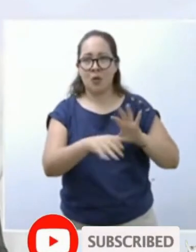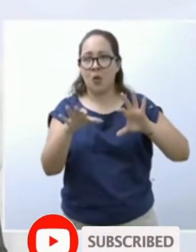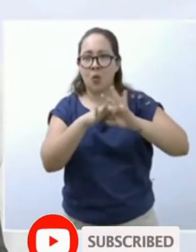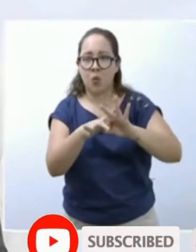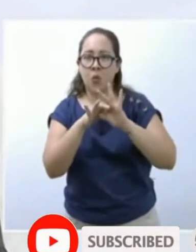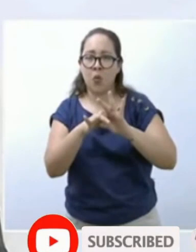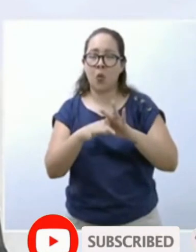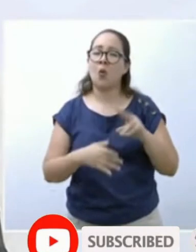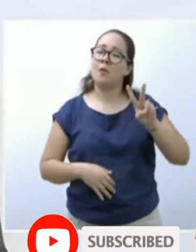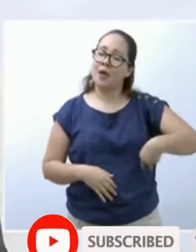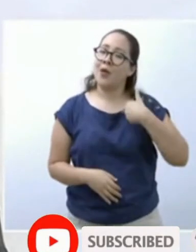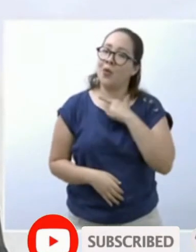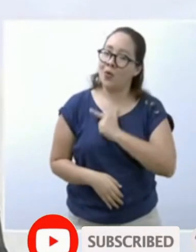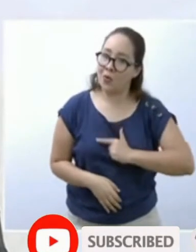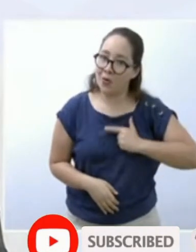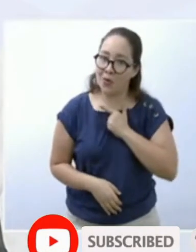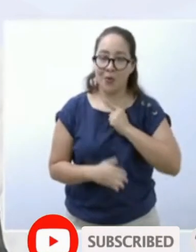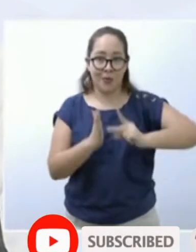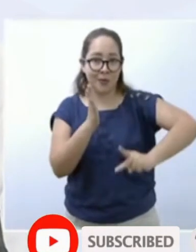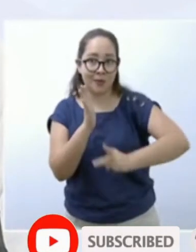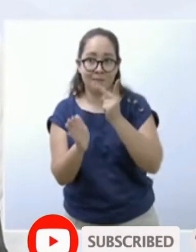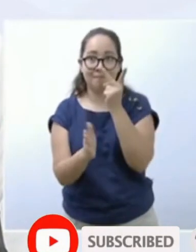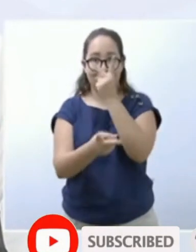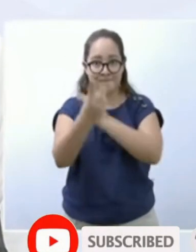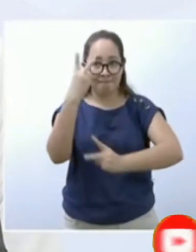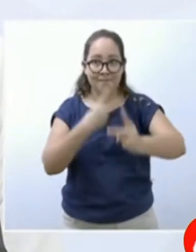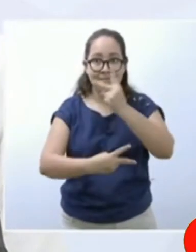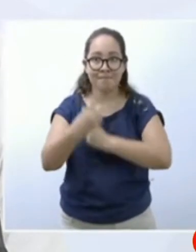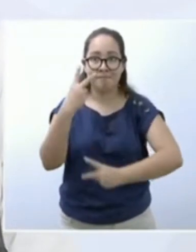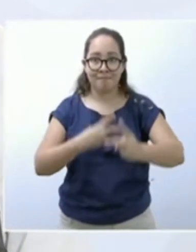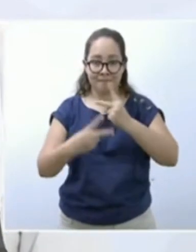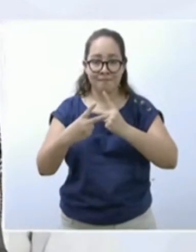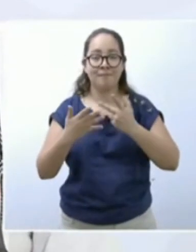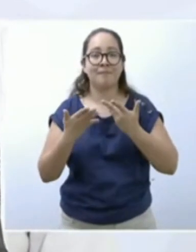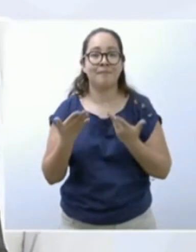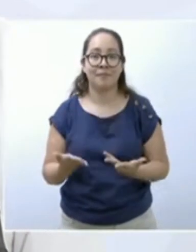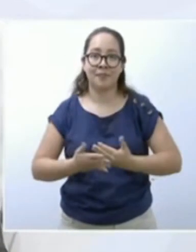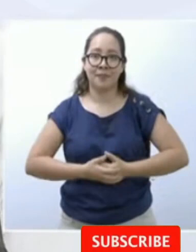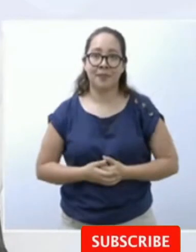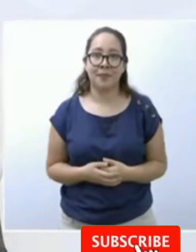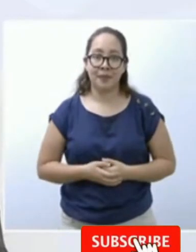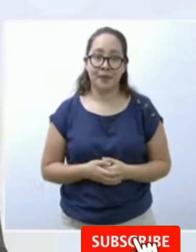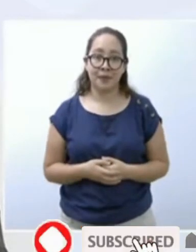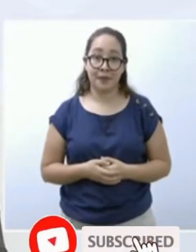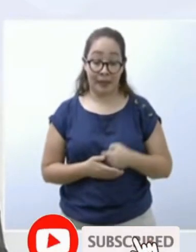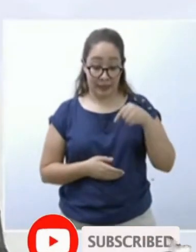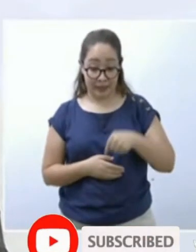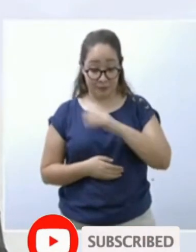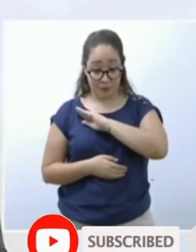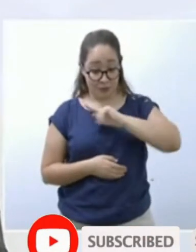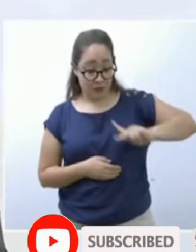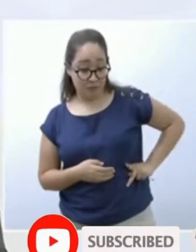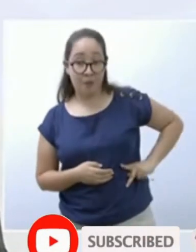gusto estar de nuevo en este municipio de